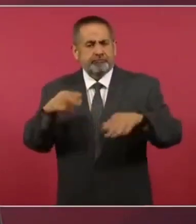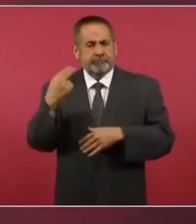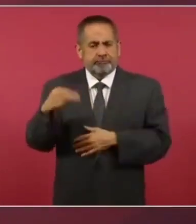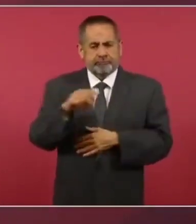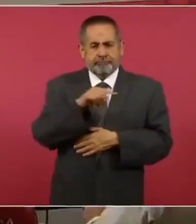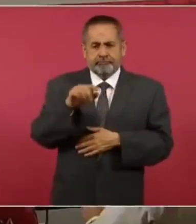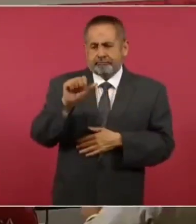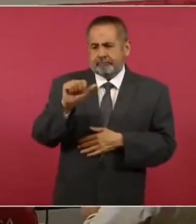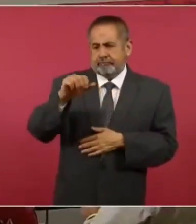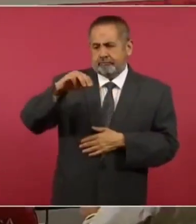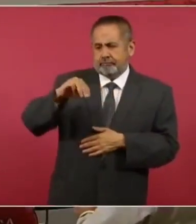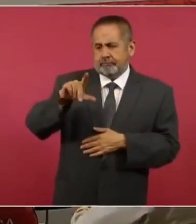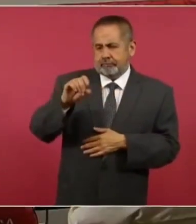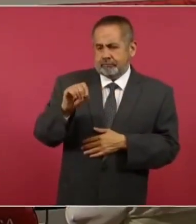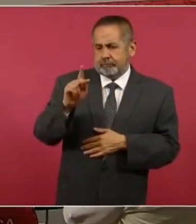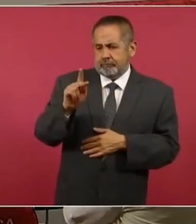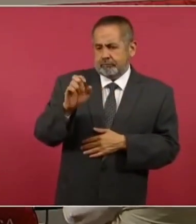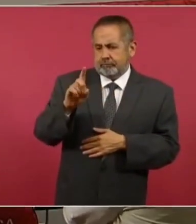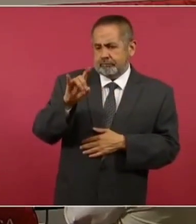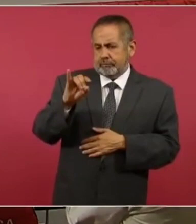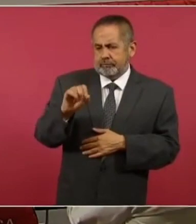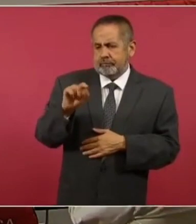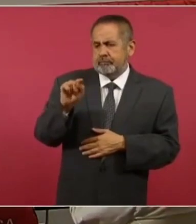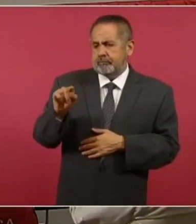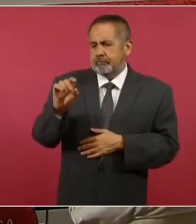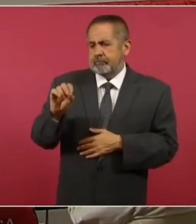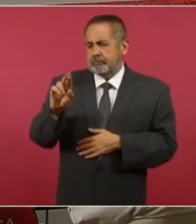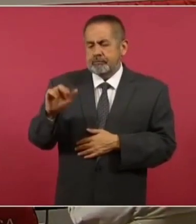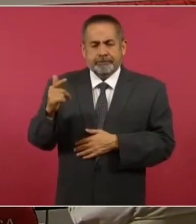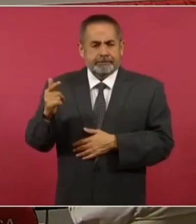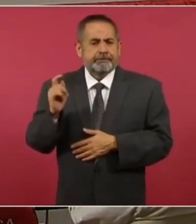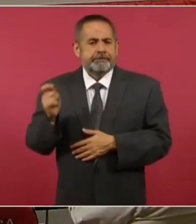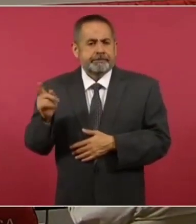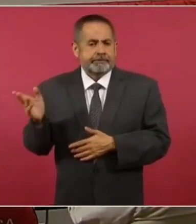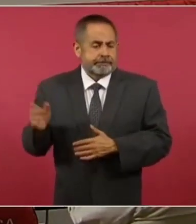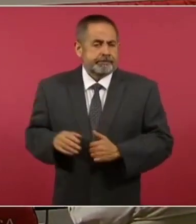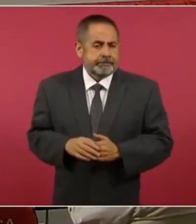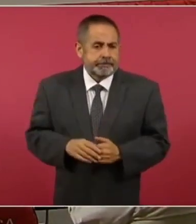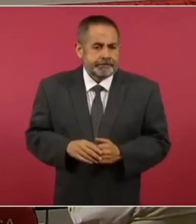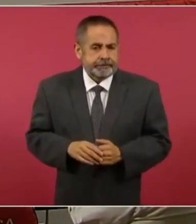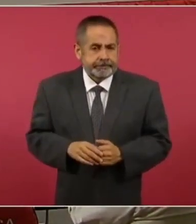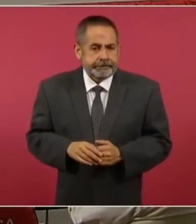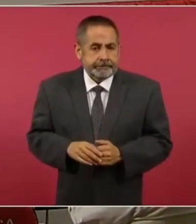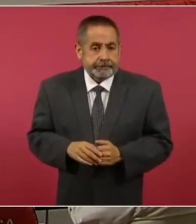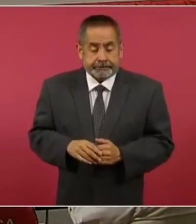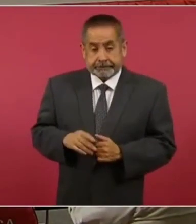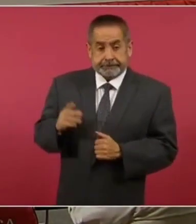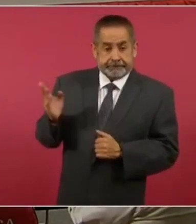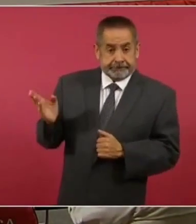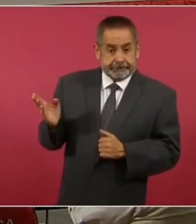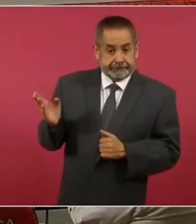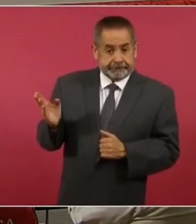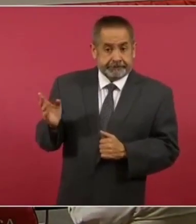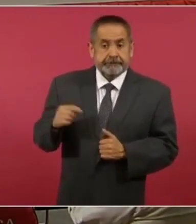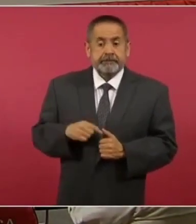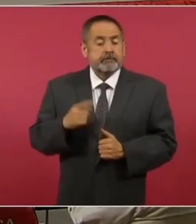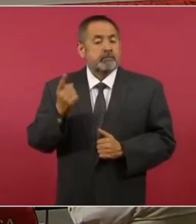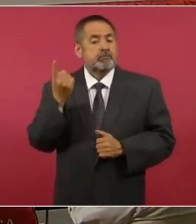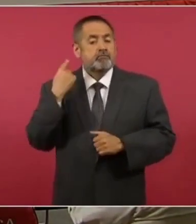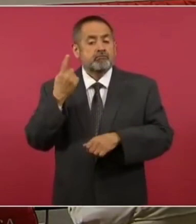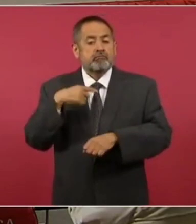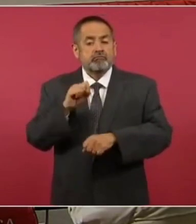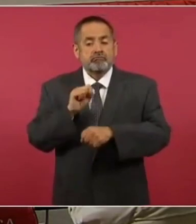amlopedia.org. Esta herramienta que salió, como decíamos, la semana pasada